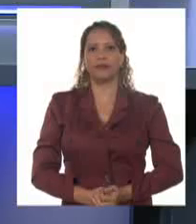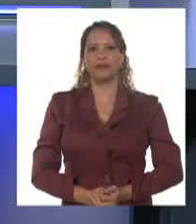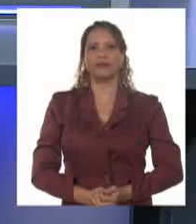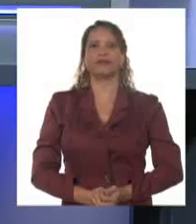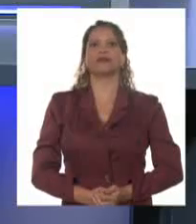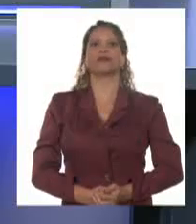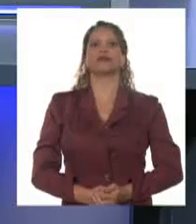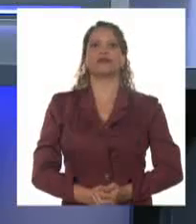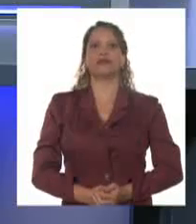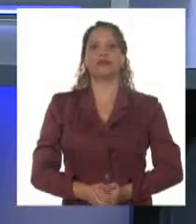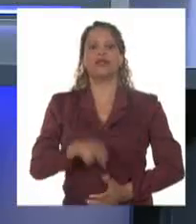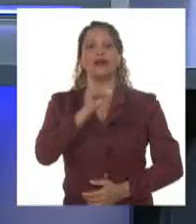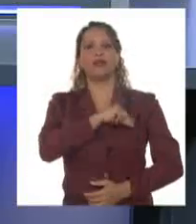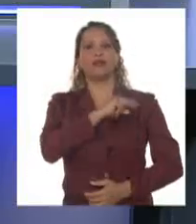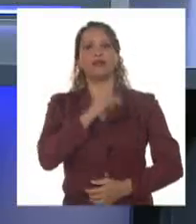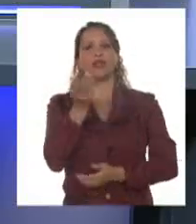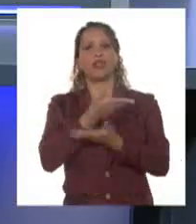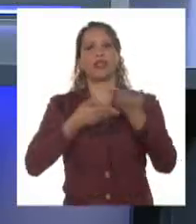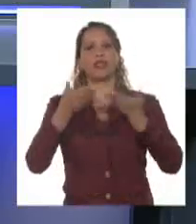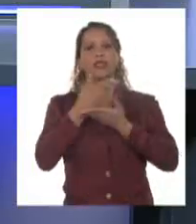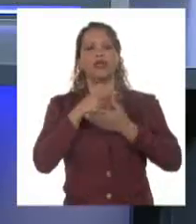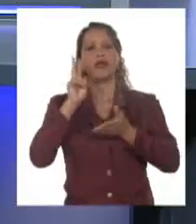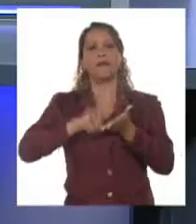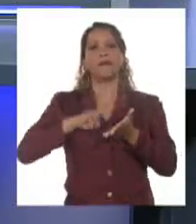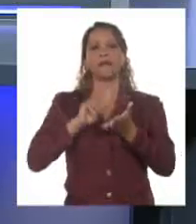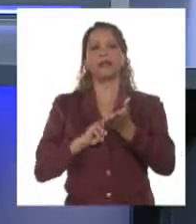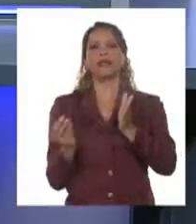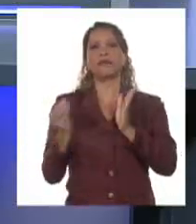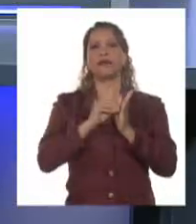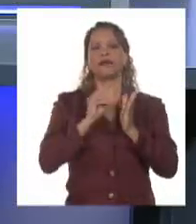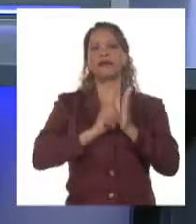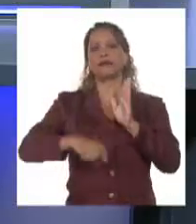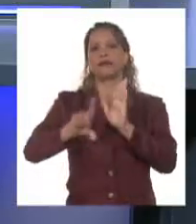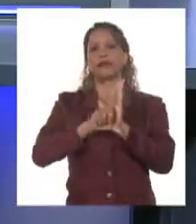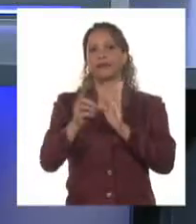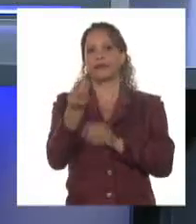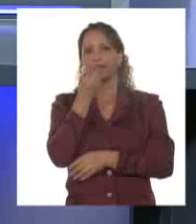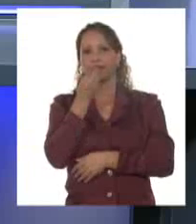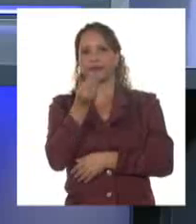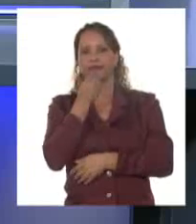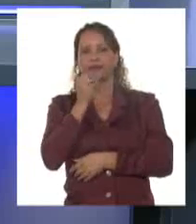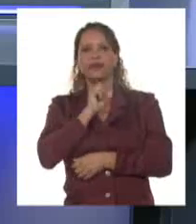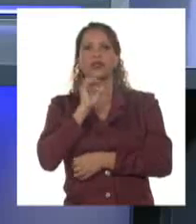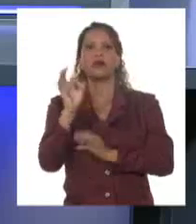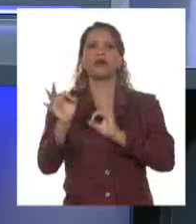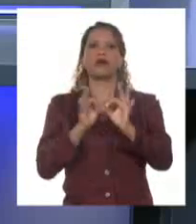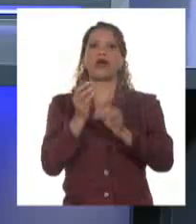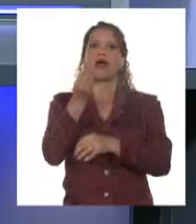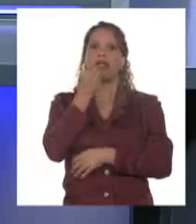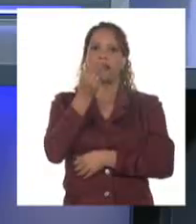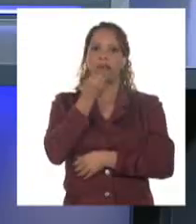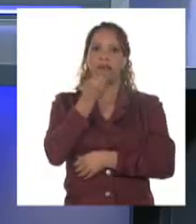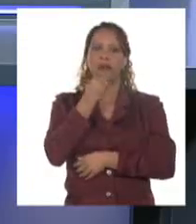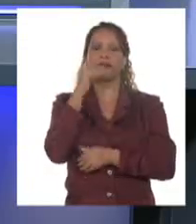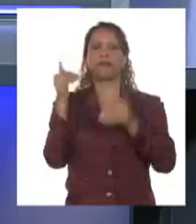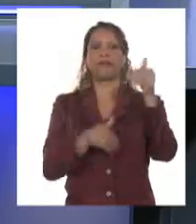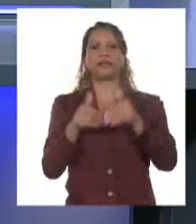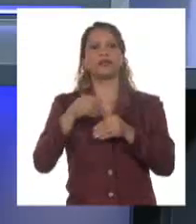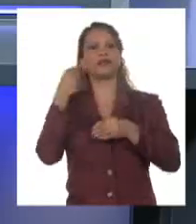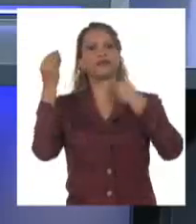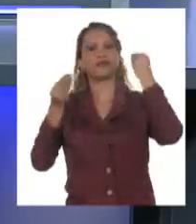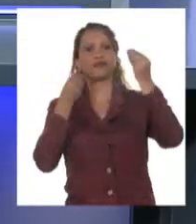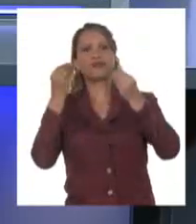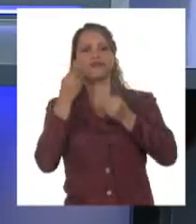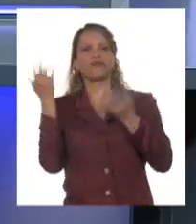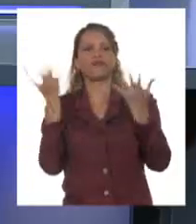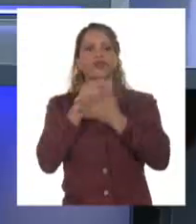También debatieron este martes la implementación de la Ley de Soberanía Alimentaria y Seguridad Alimentaria y Nutricional. Participó en el análisis el